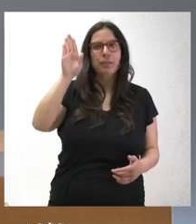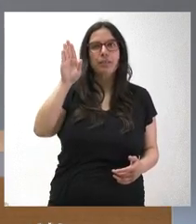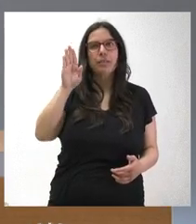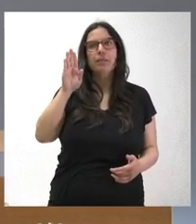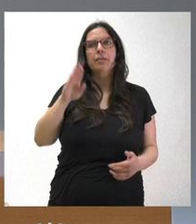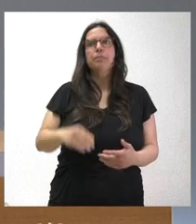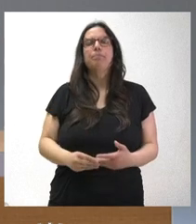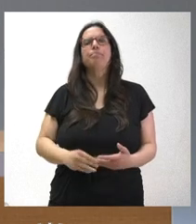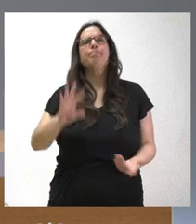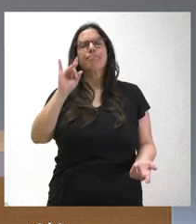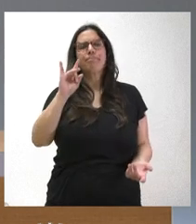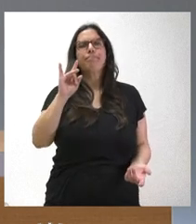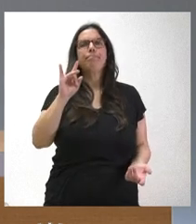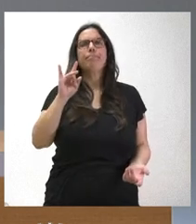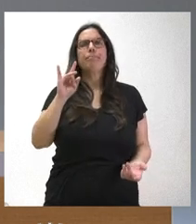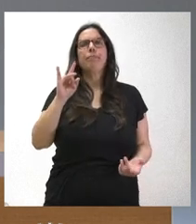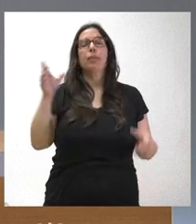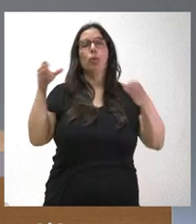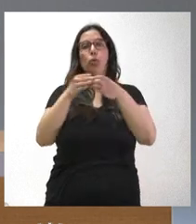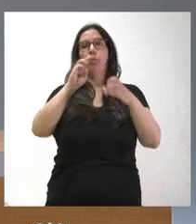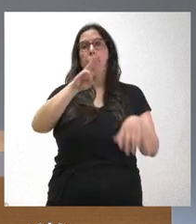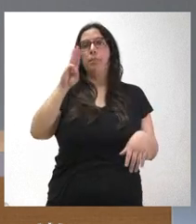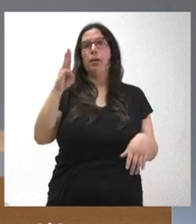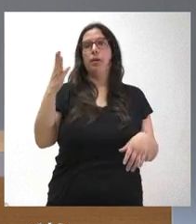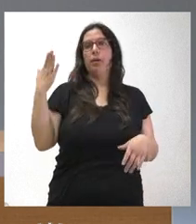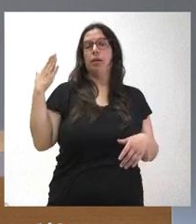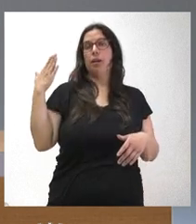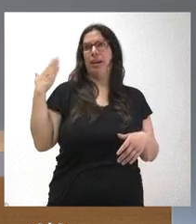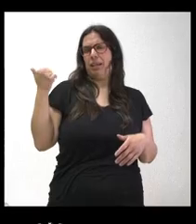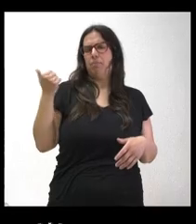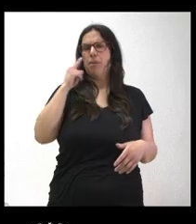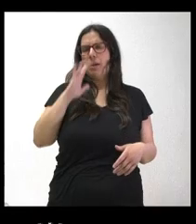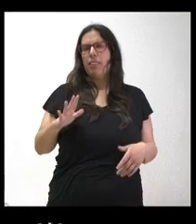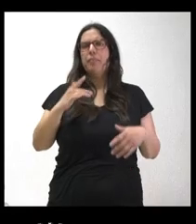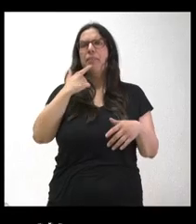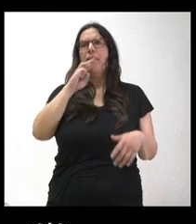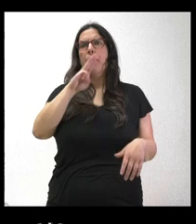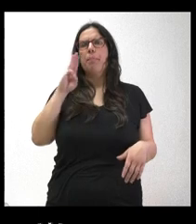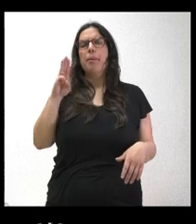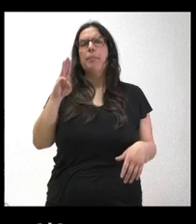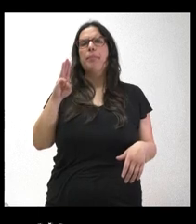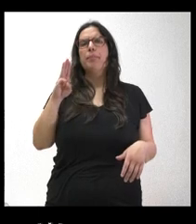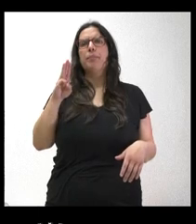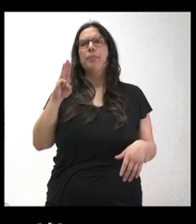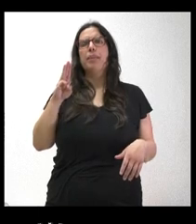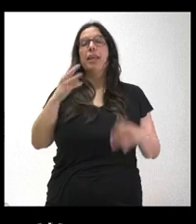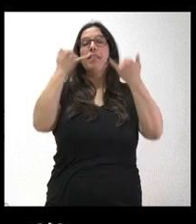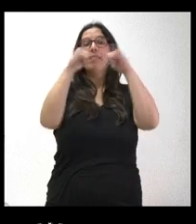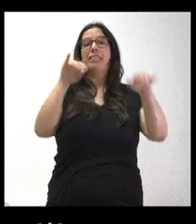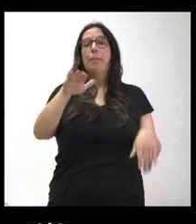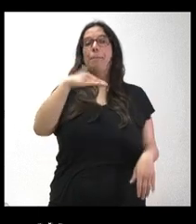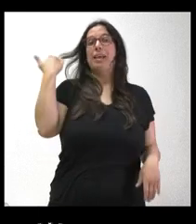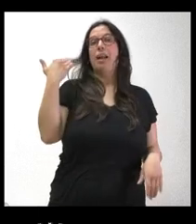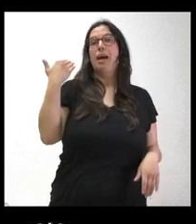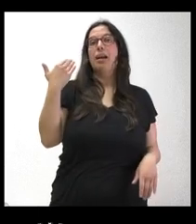pregunta el partido popular dijo el otro día bueno ayer creo que fue que la fiesta de Villalar había pasado de